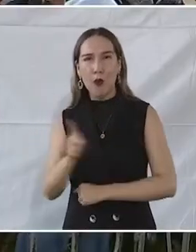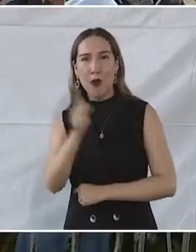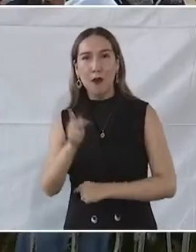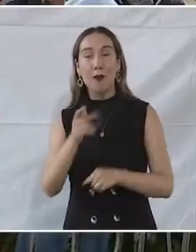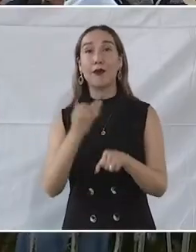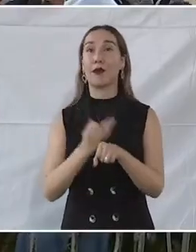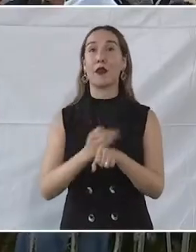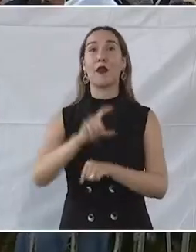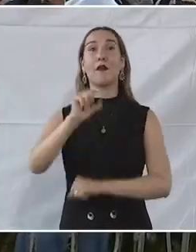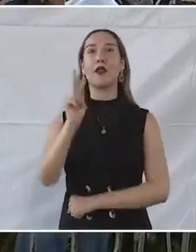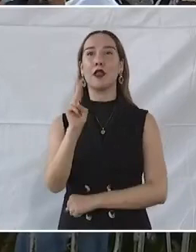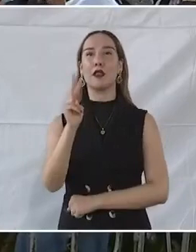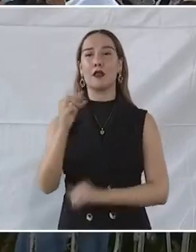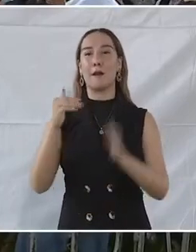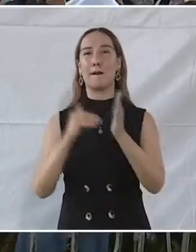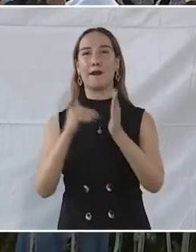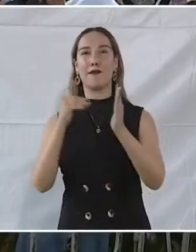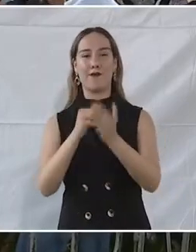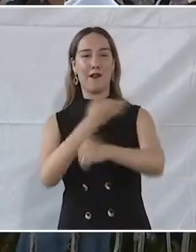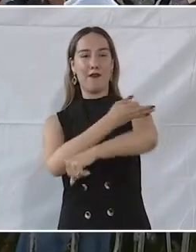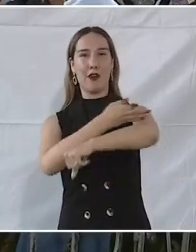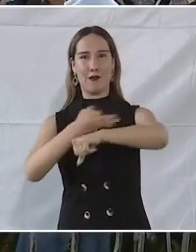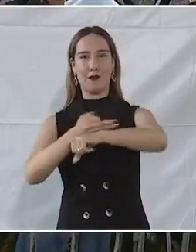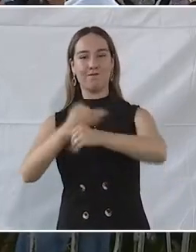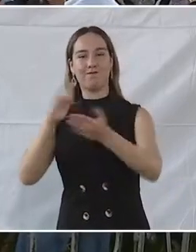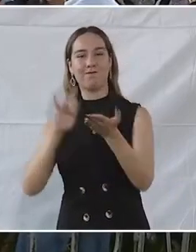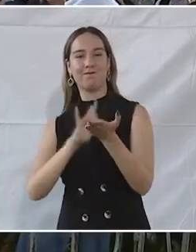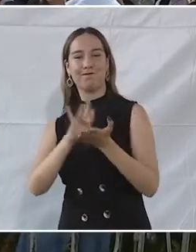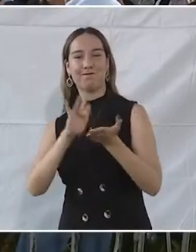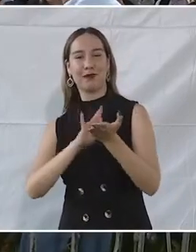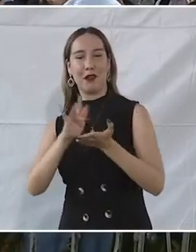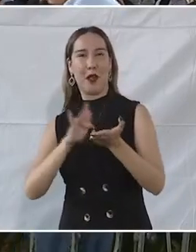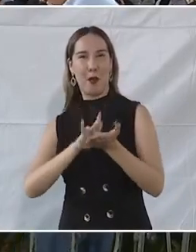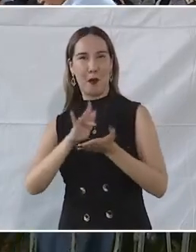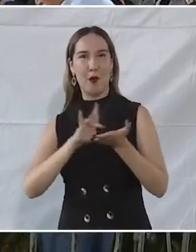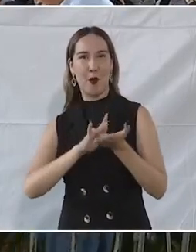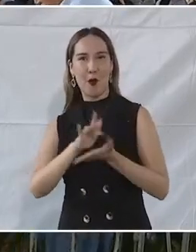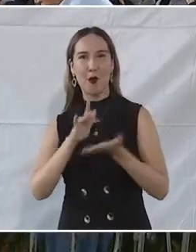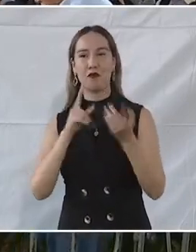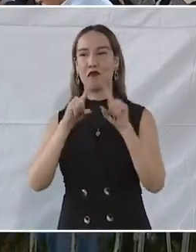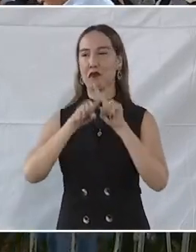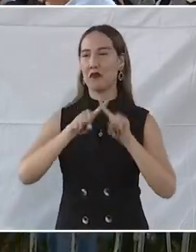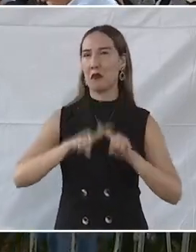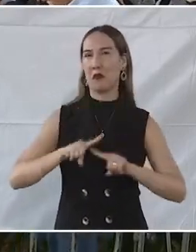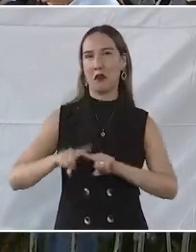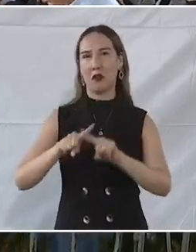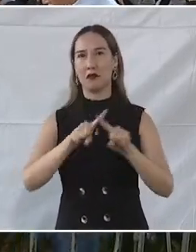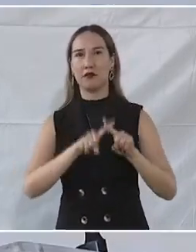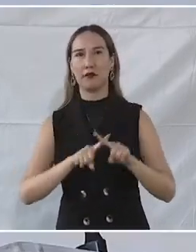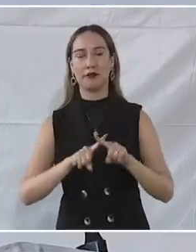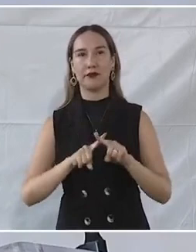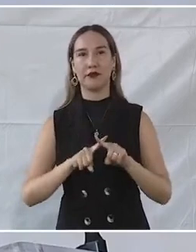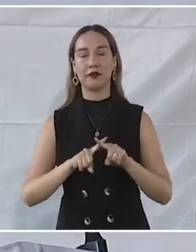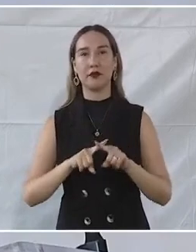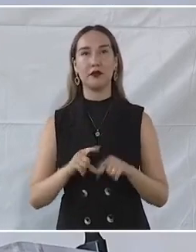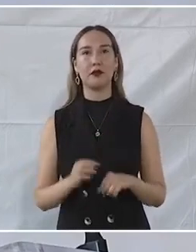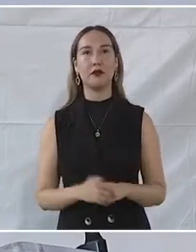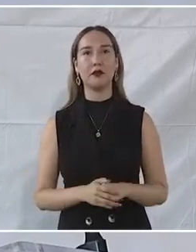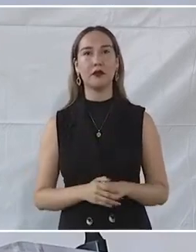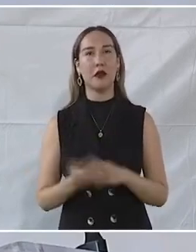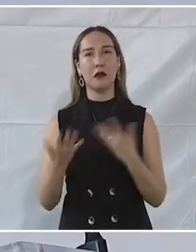25 millones de familias se benefician de por lo menos uno de estos programas, a los cuales se les destina